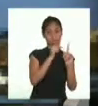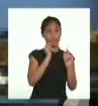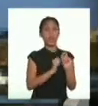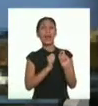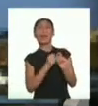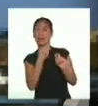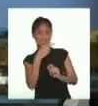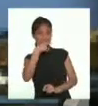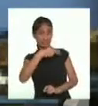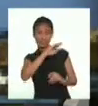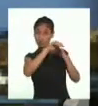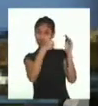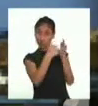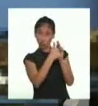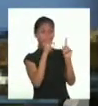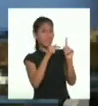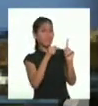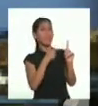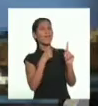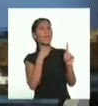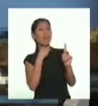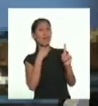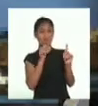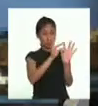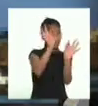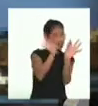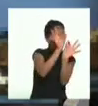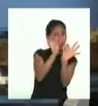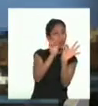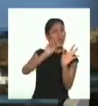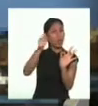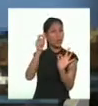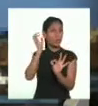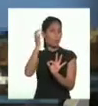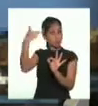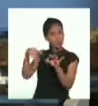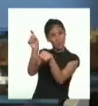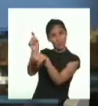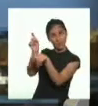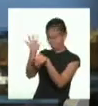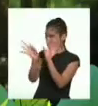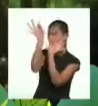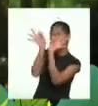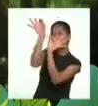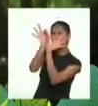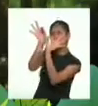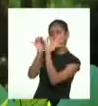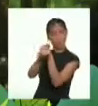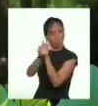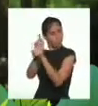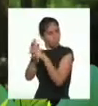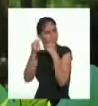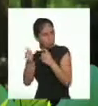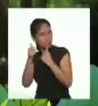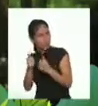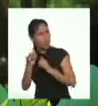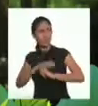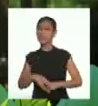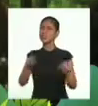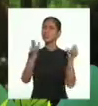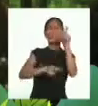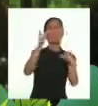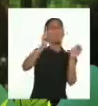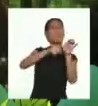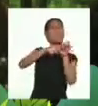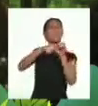madre de las hilanderas enseñó a tejer muy bonito y fino a una mujer. ¡Sí! ¿Y qué personajes